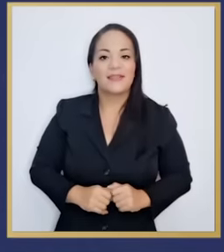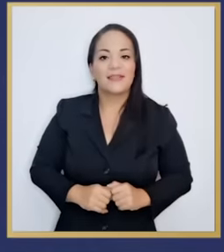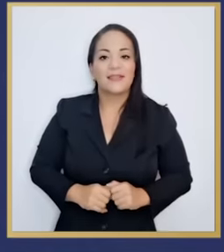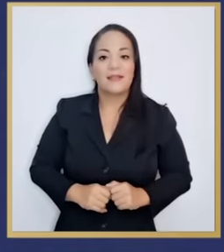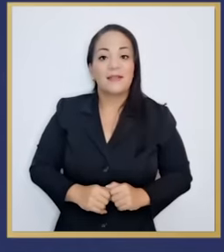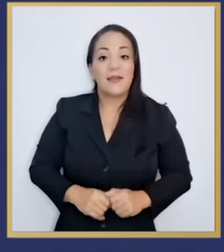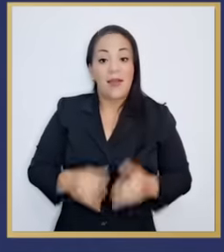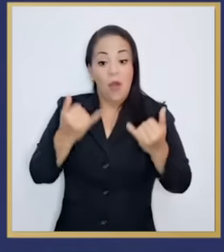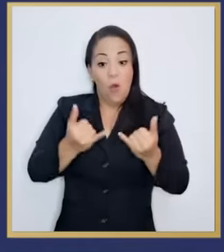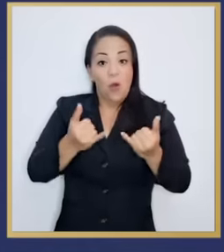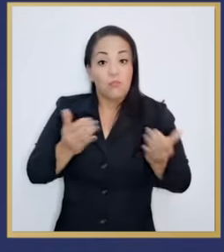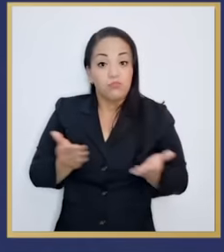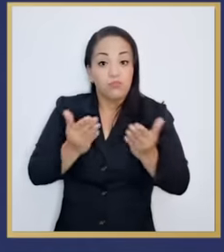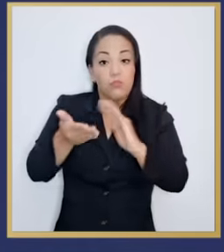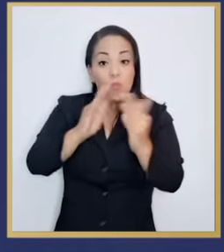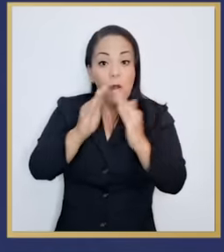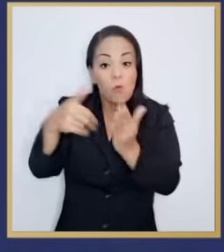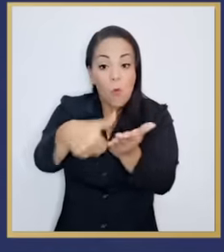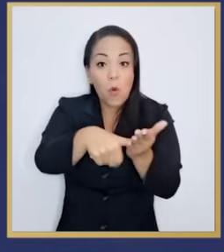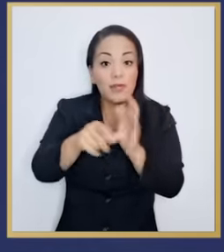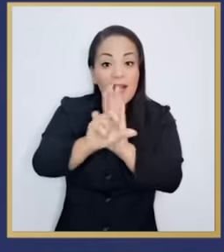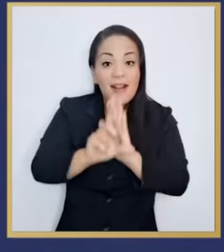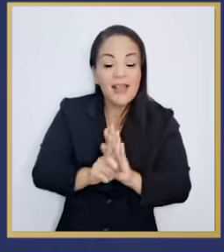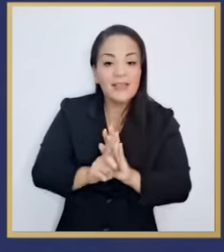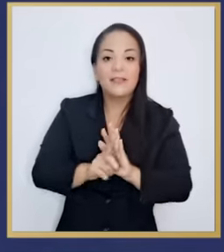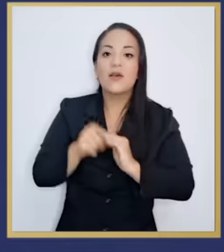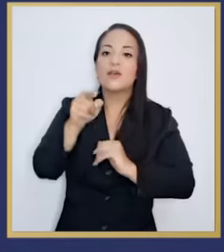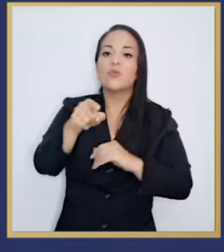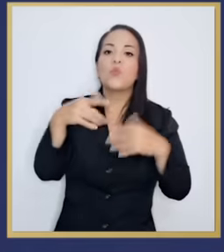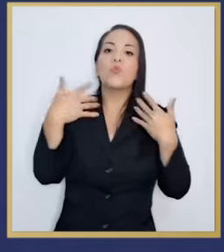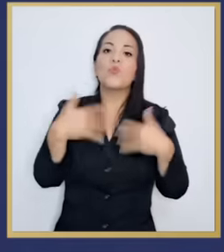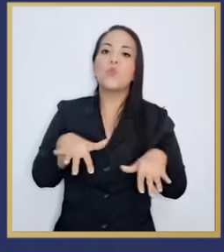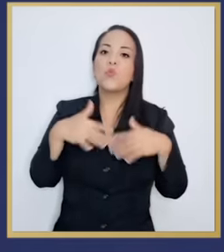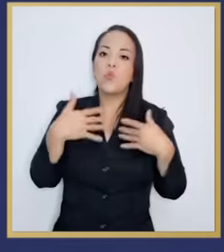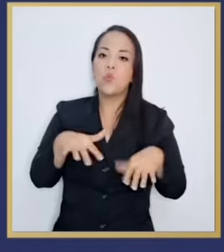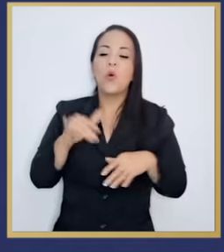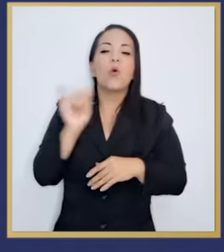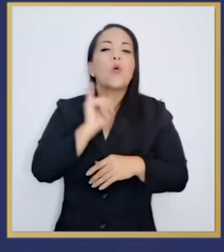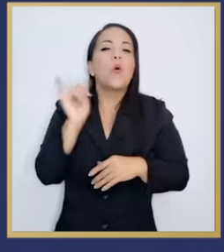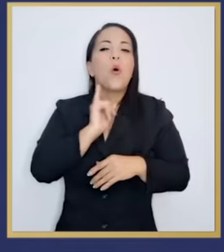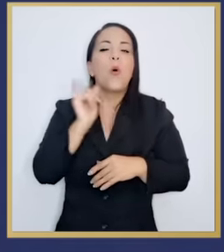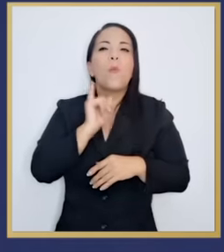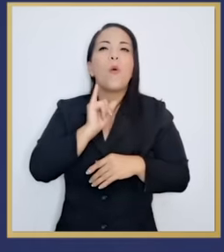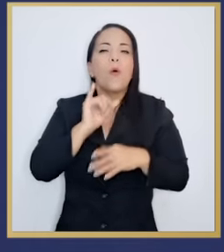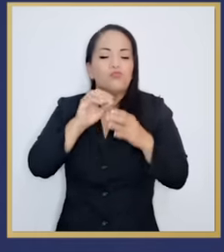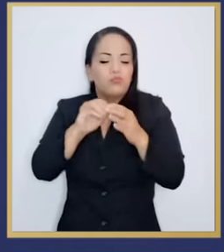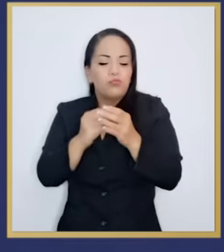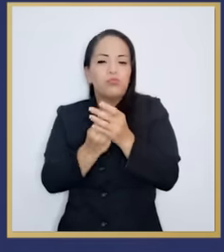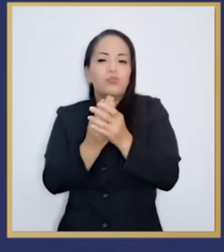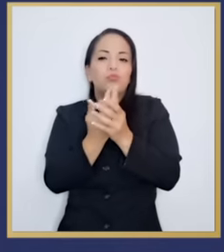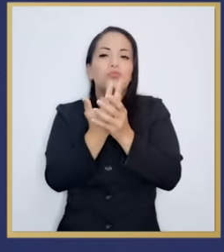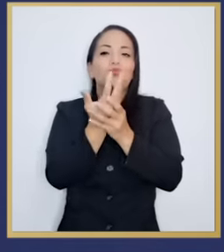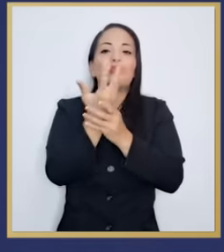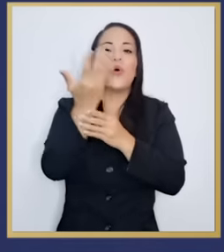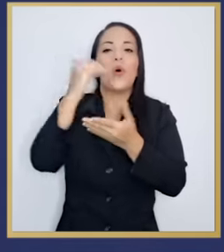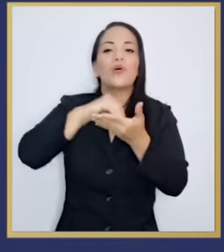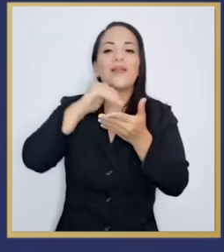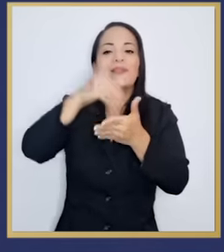referéndum representaría un reverdecer de nuestra democracia,